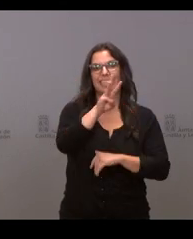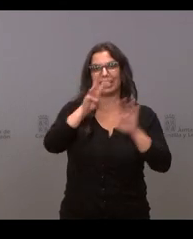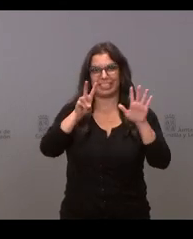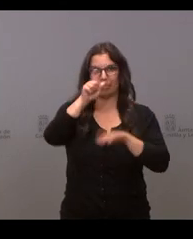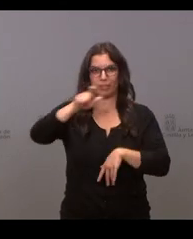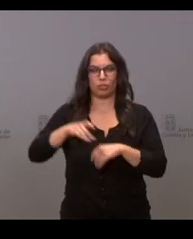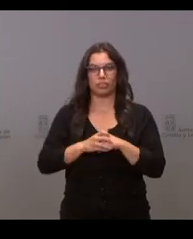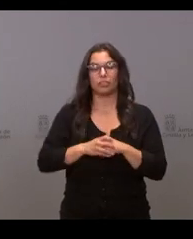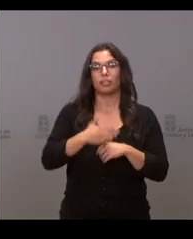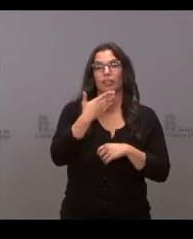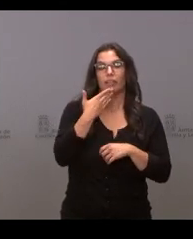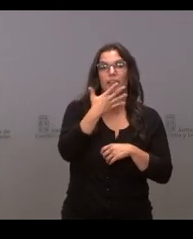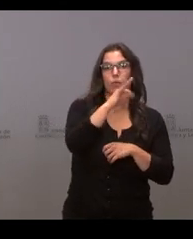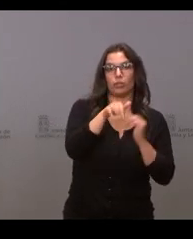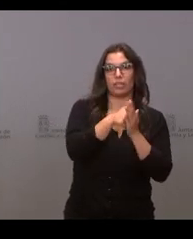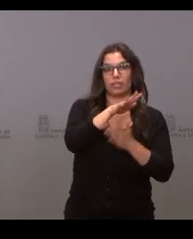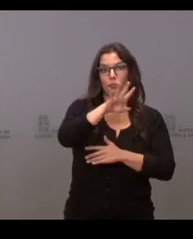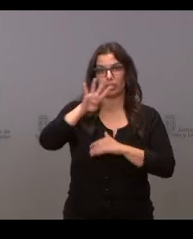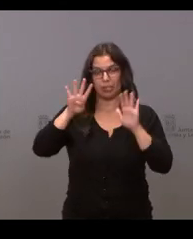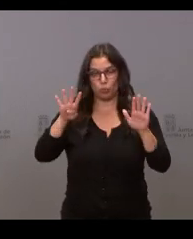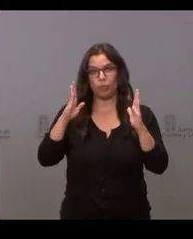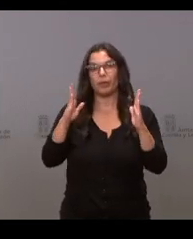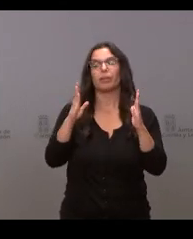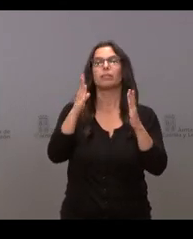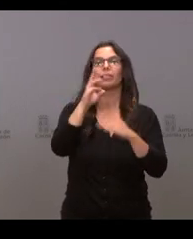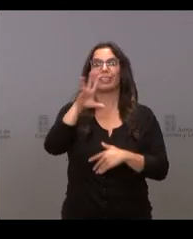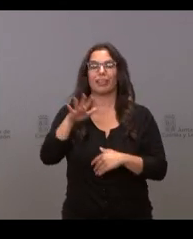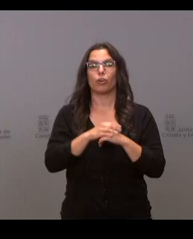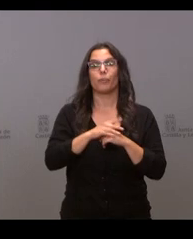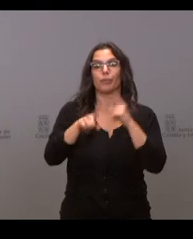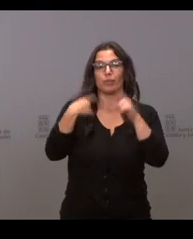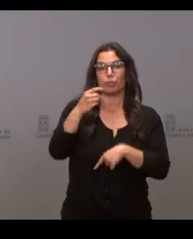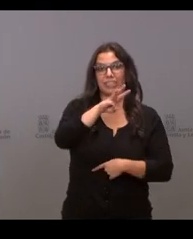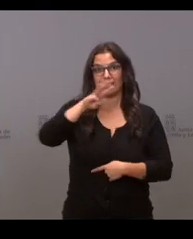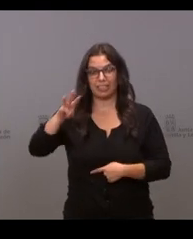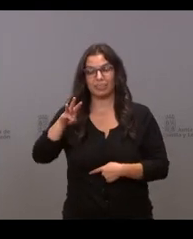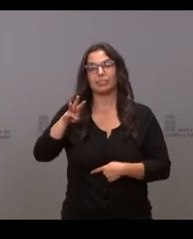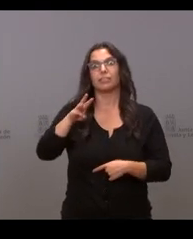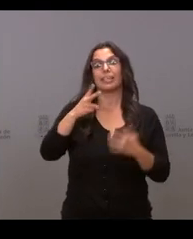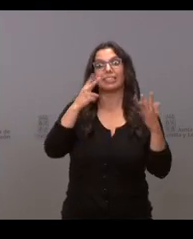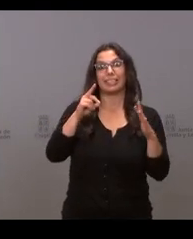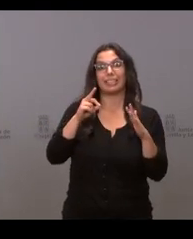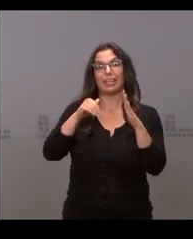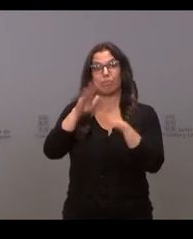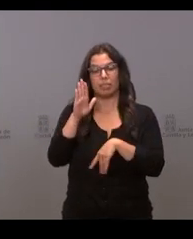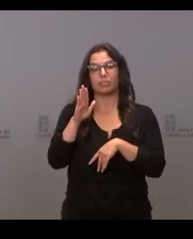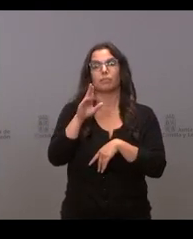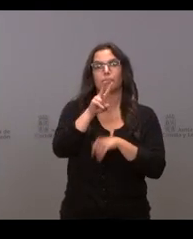25 en el tramo, 50 a 59, 60 a 69, 33, 70 a 79, 27,